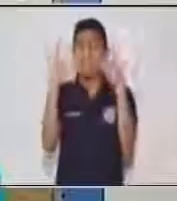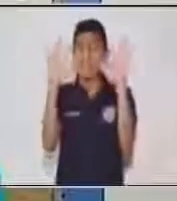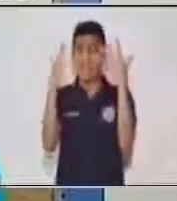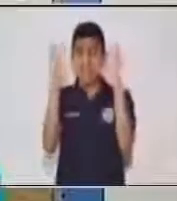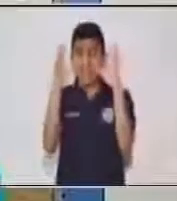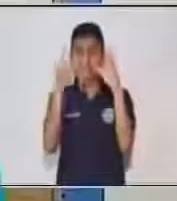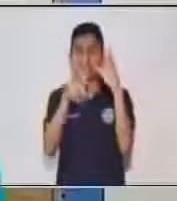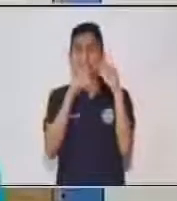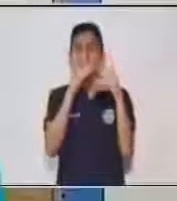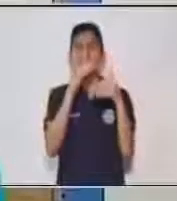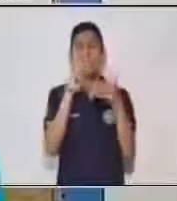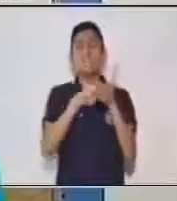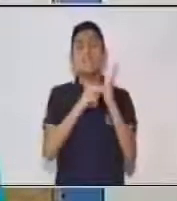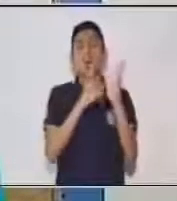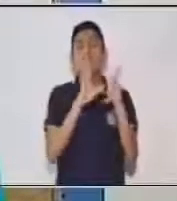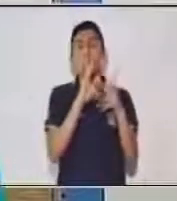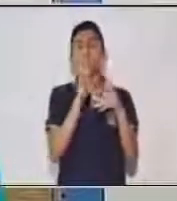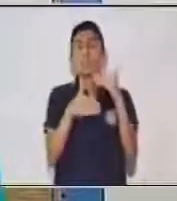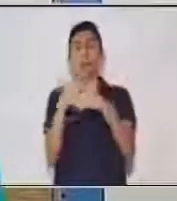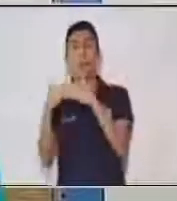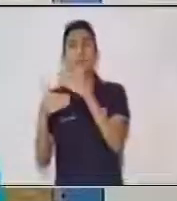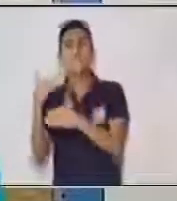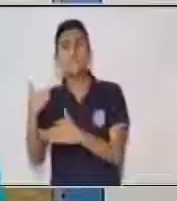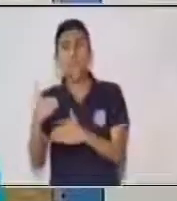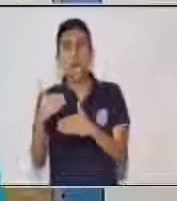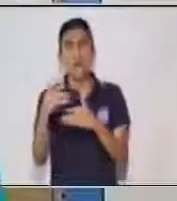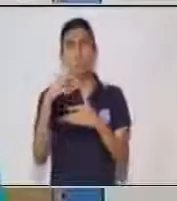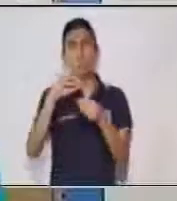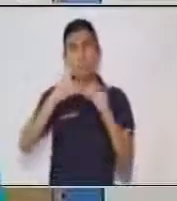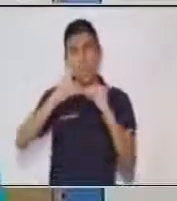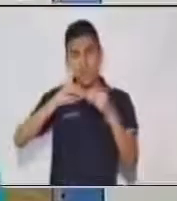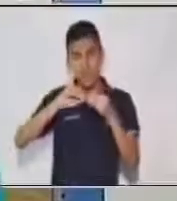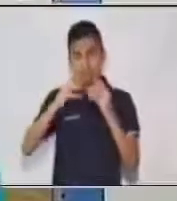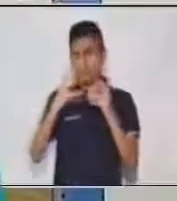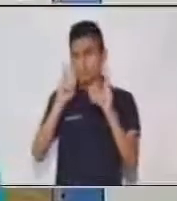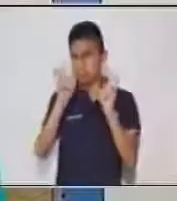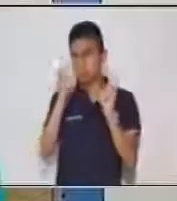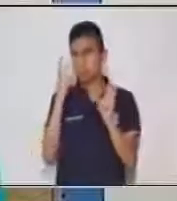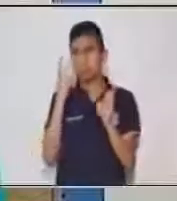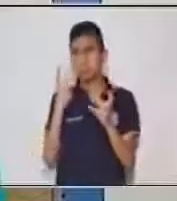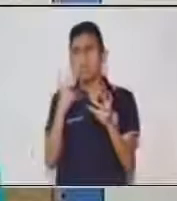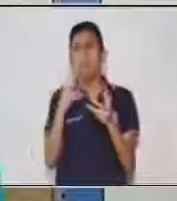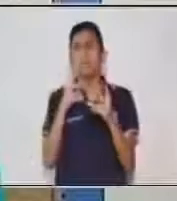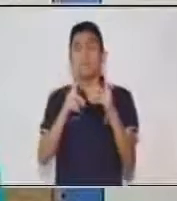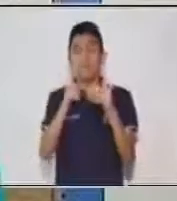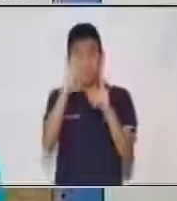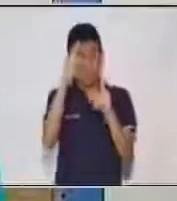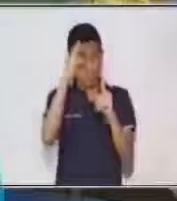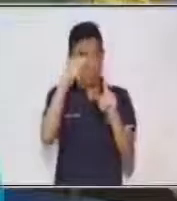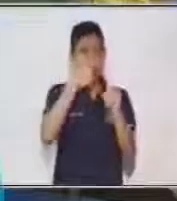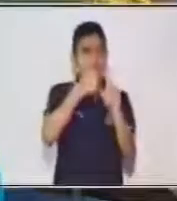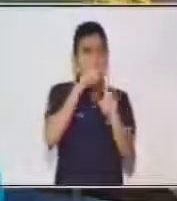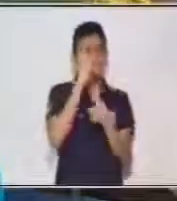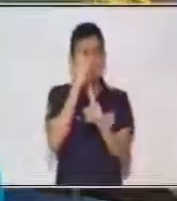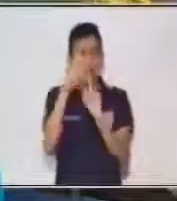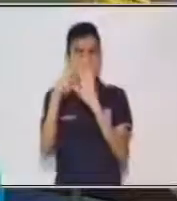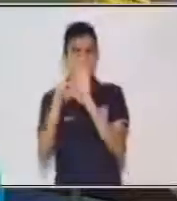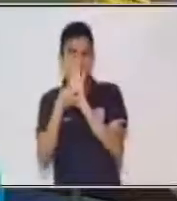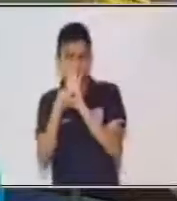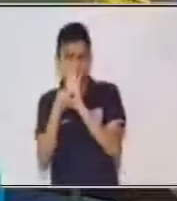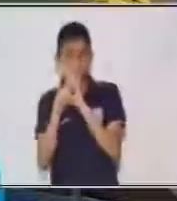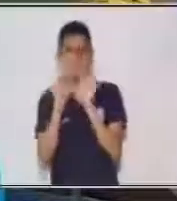una secuencia y en este caso numérica. Primero, ¿qué vimos? Vimos suma, vimos resta.